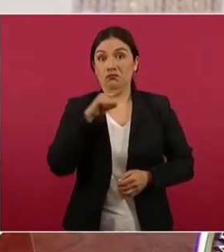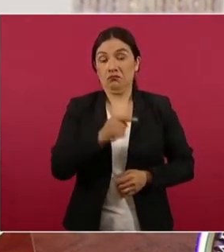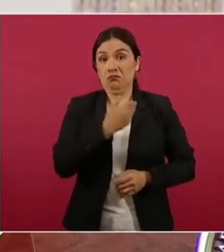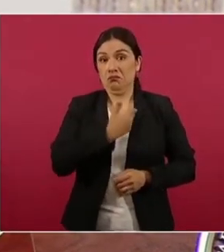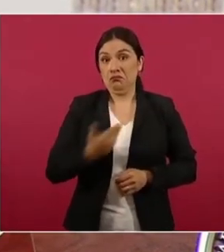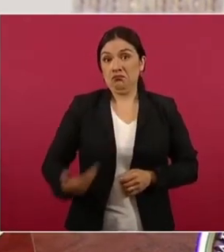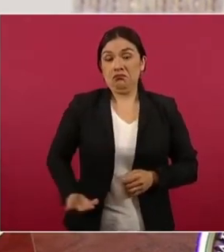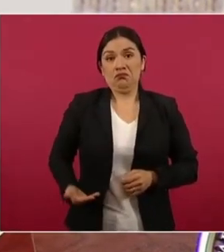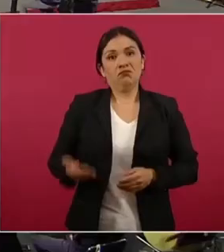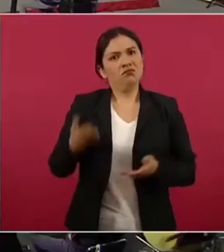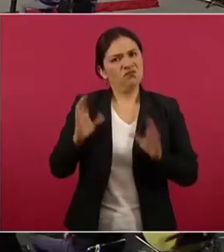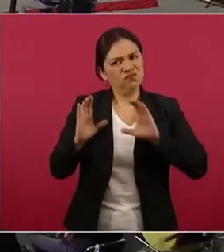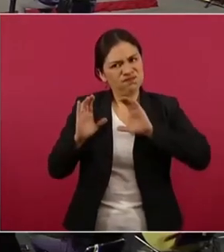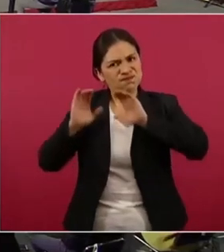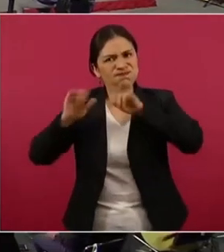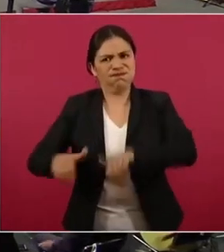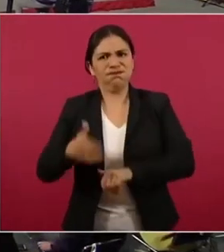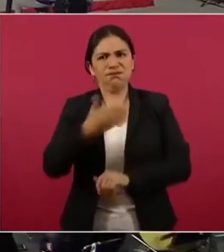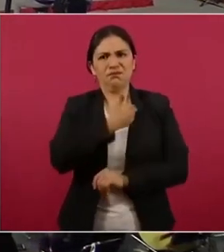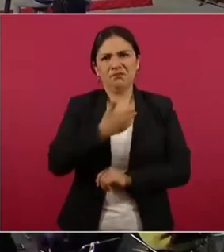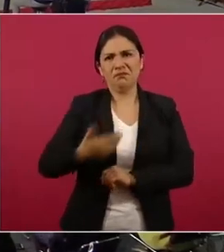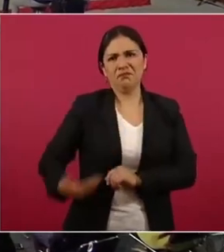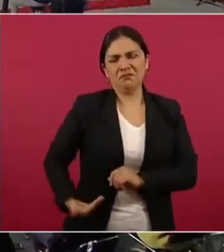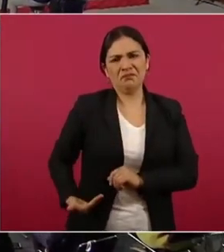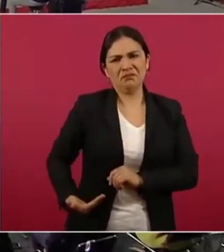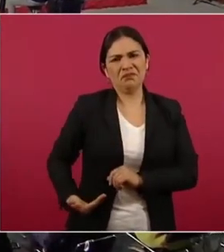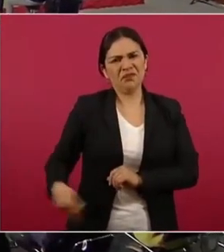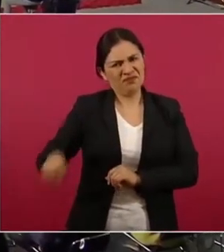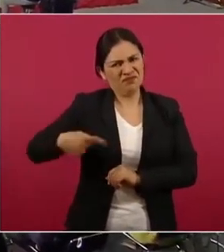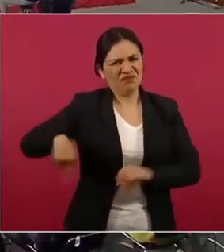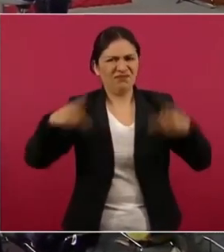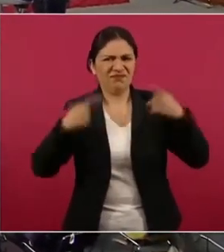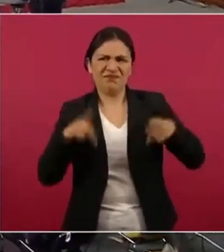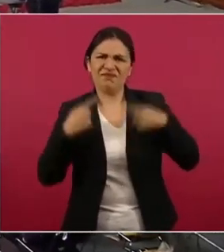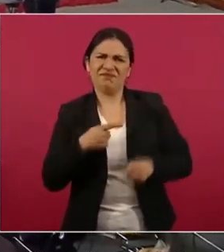cuestionada, porque hubo fraude,